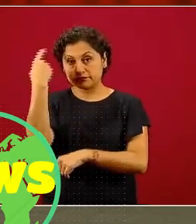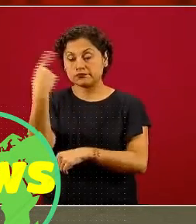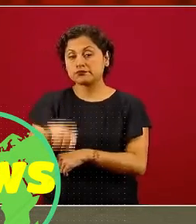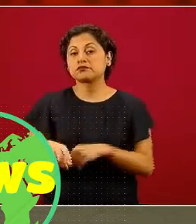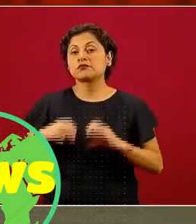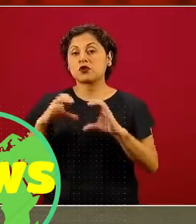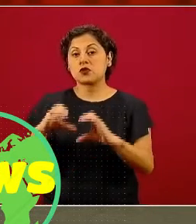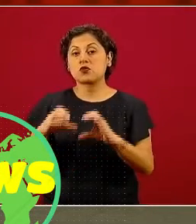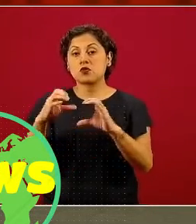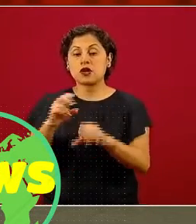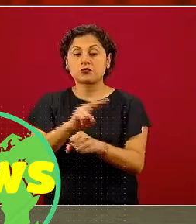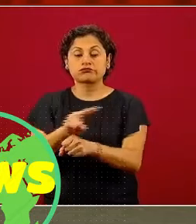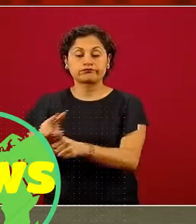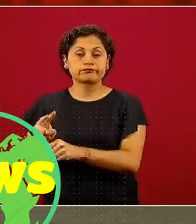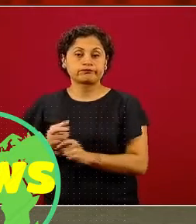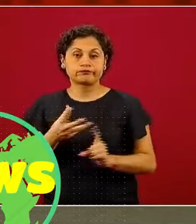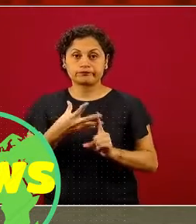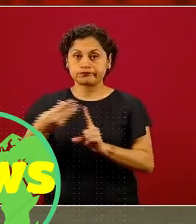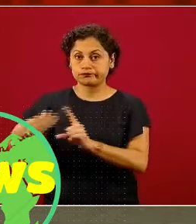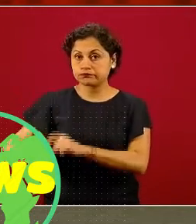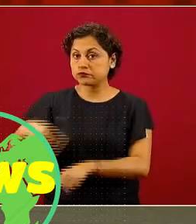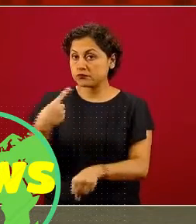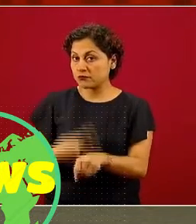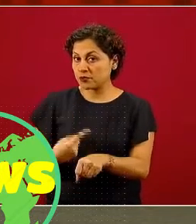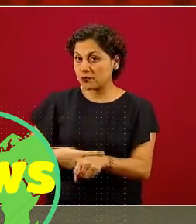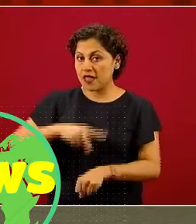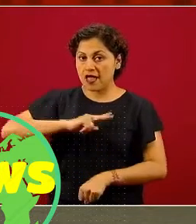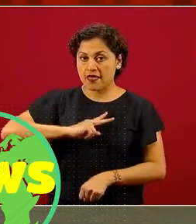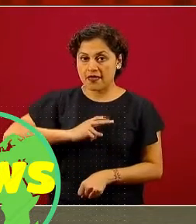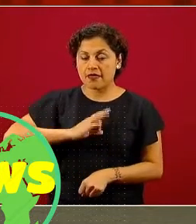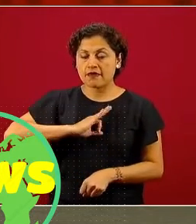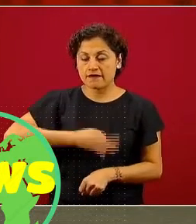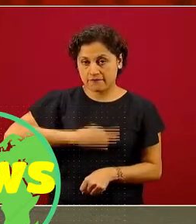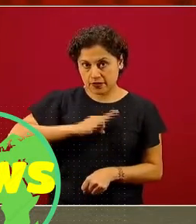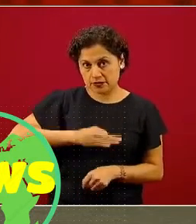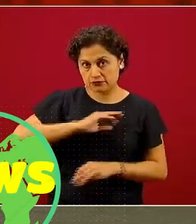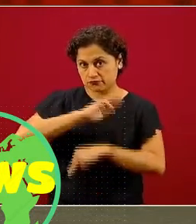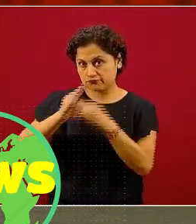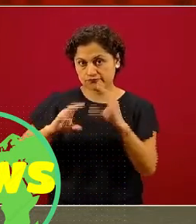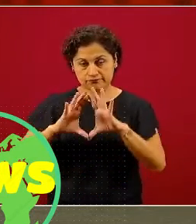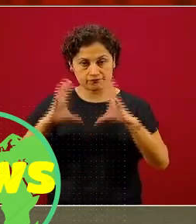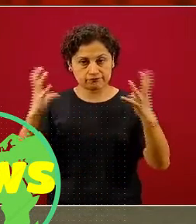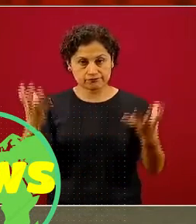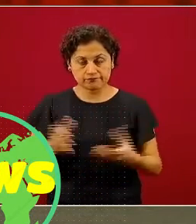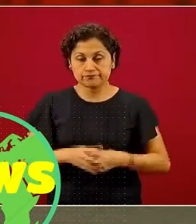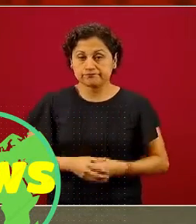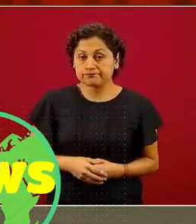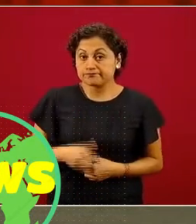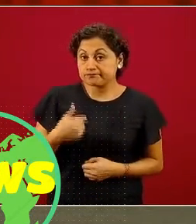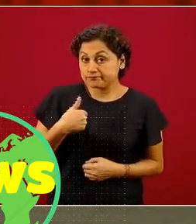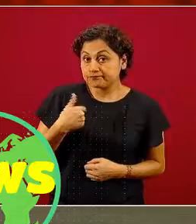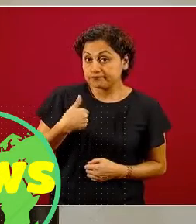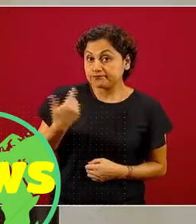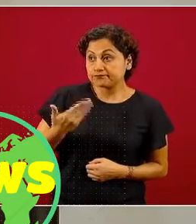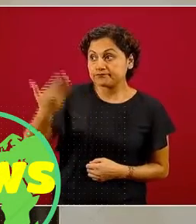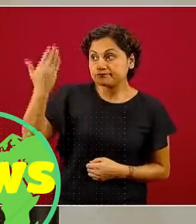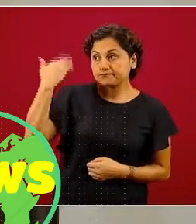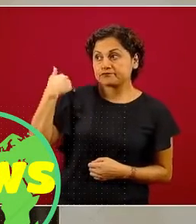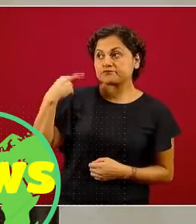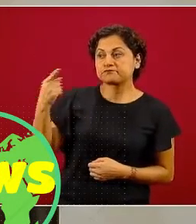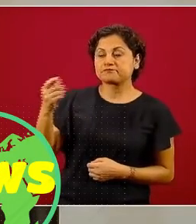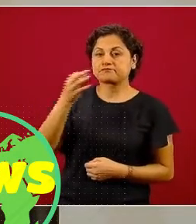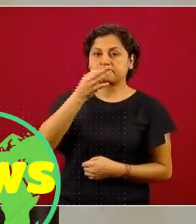infecciosas, que efectivamente es mi formación profesional. Había tenido el privilegio de haber sido considerado originalmente